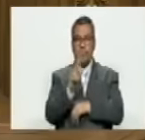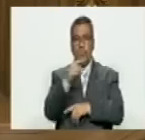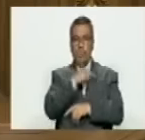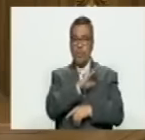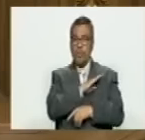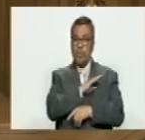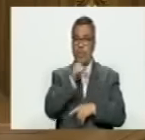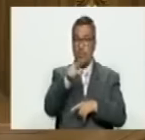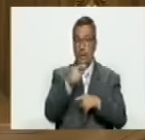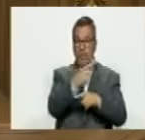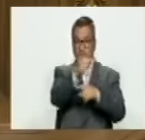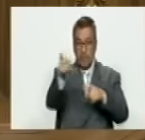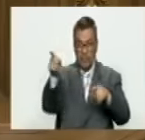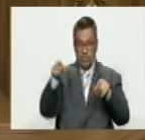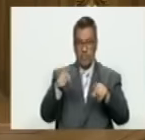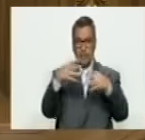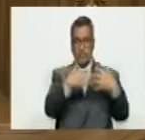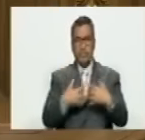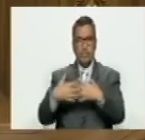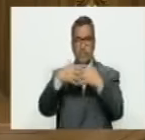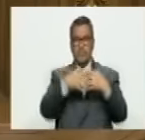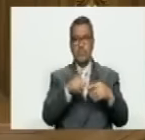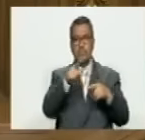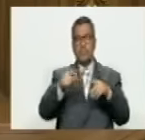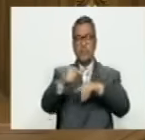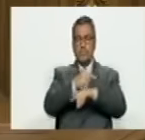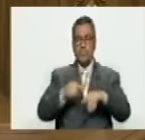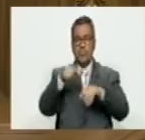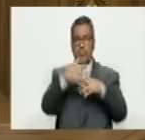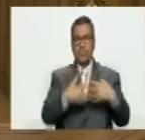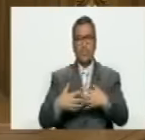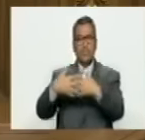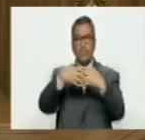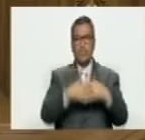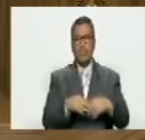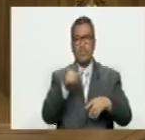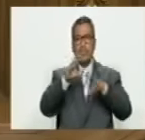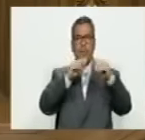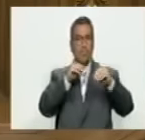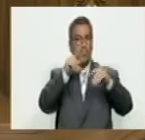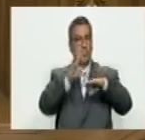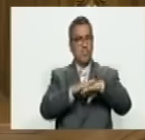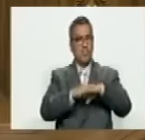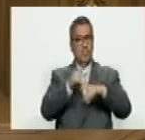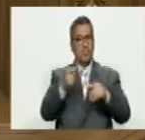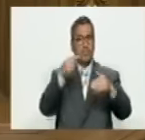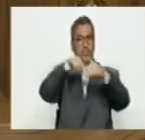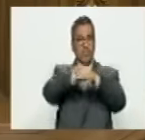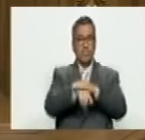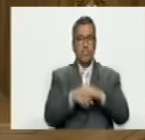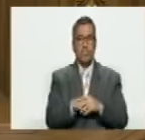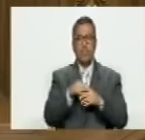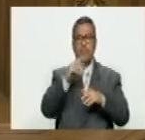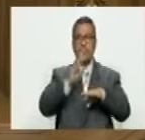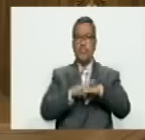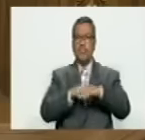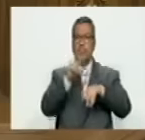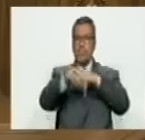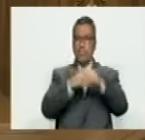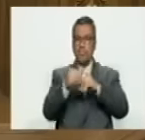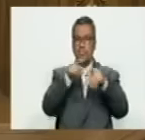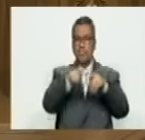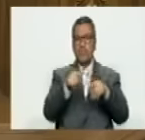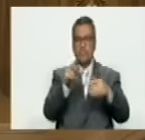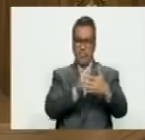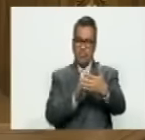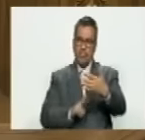no es mío es de ellos es de Estados Unidos es del gobierno de Estados Unidos ellos hablan de las operaciones de influencia y que es una operación de influencia